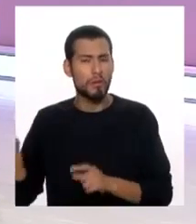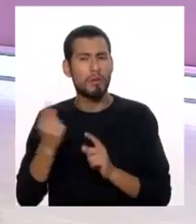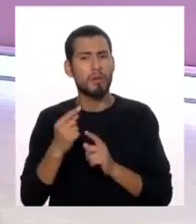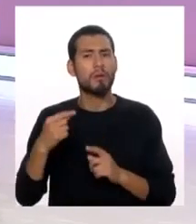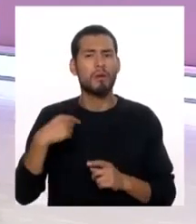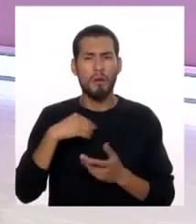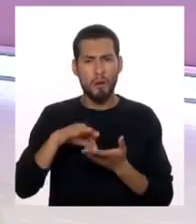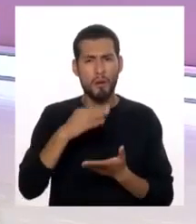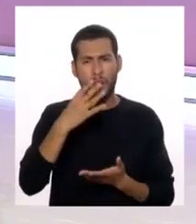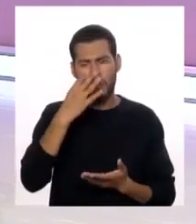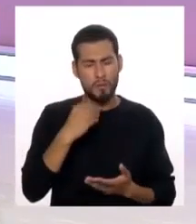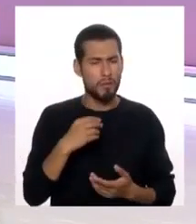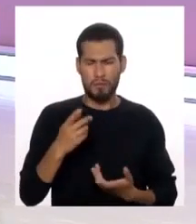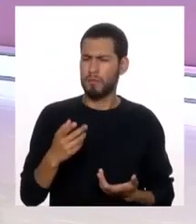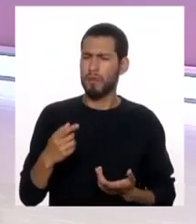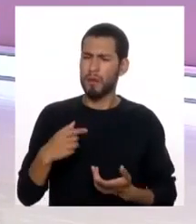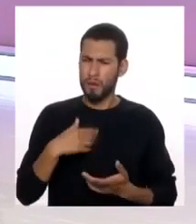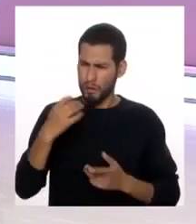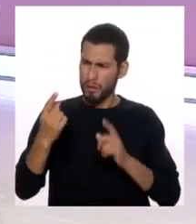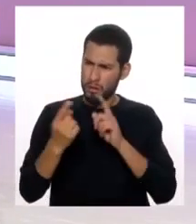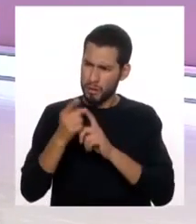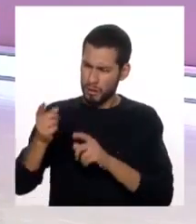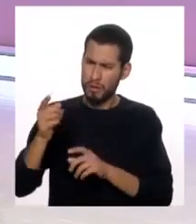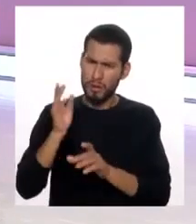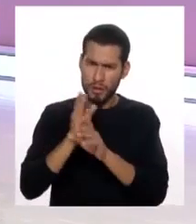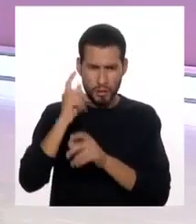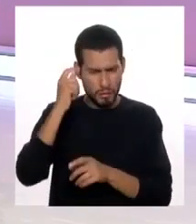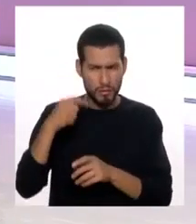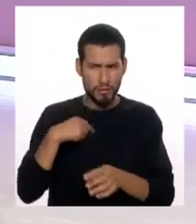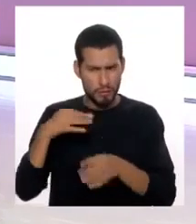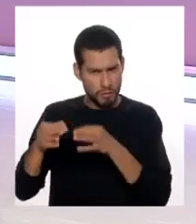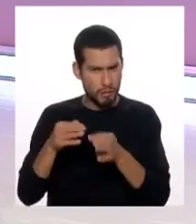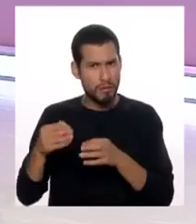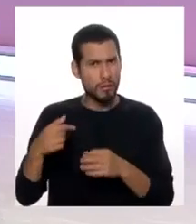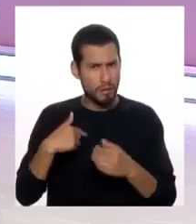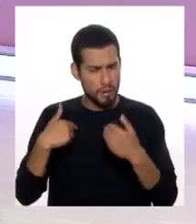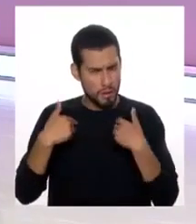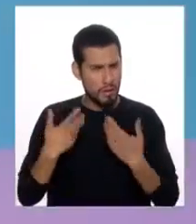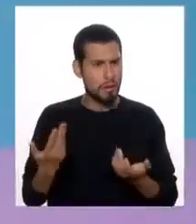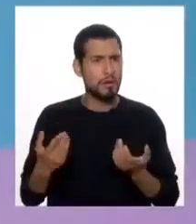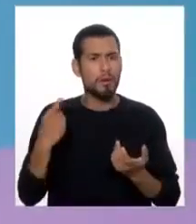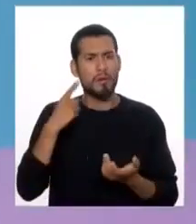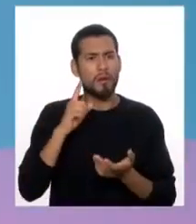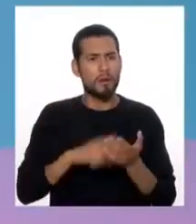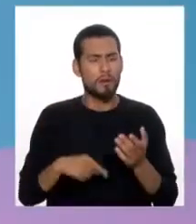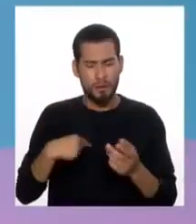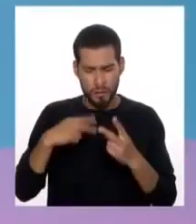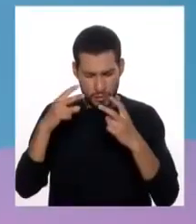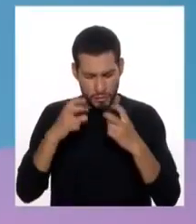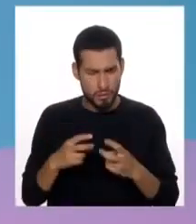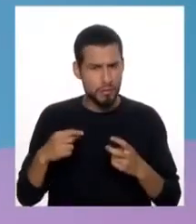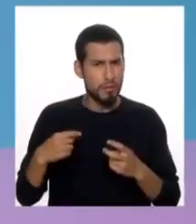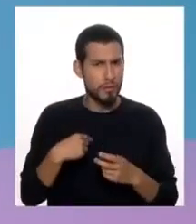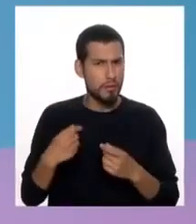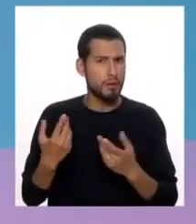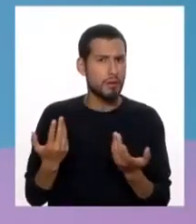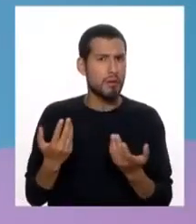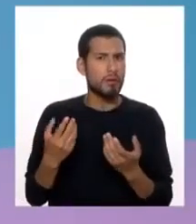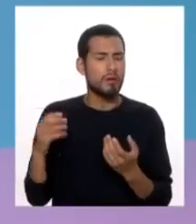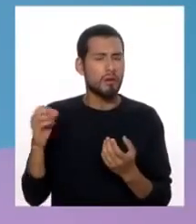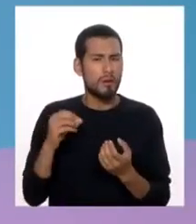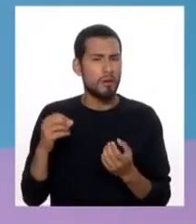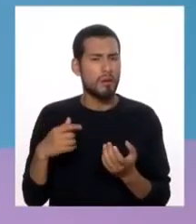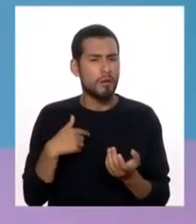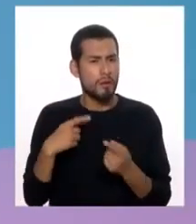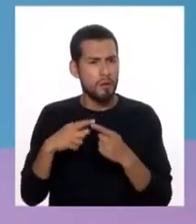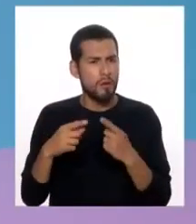para dormir. Yo quería que me atienda la psiquiatra, porque tengo que explicarle el problema que yo tengo, o no, para que ella me evalúe o me aconsegue o me